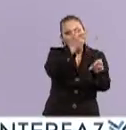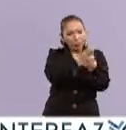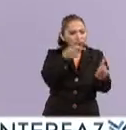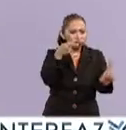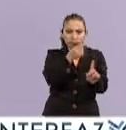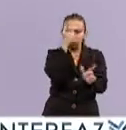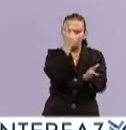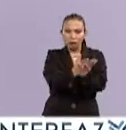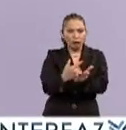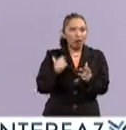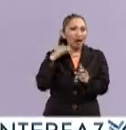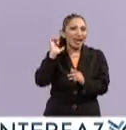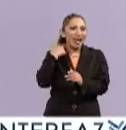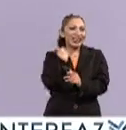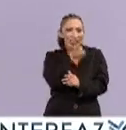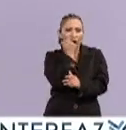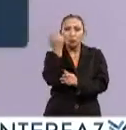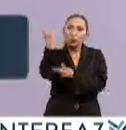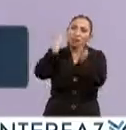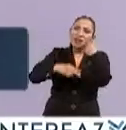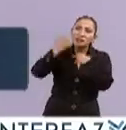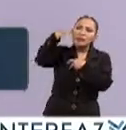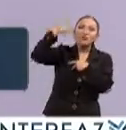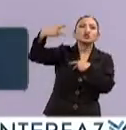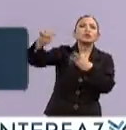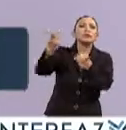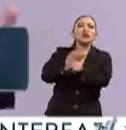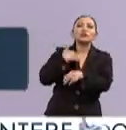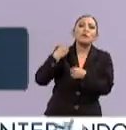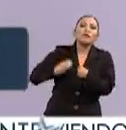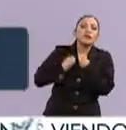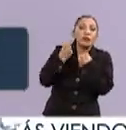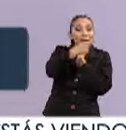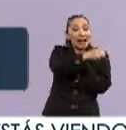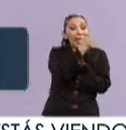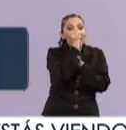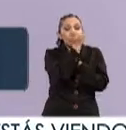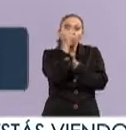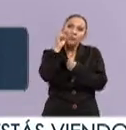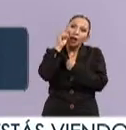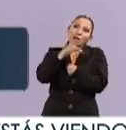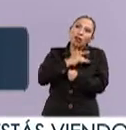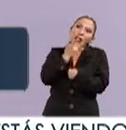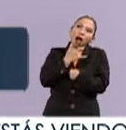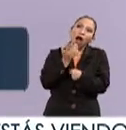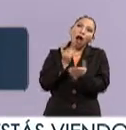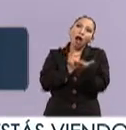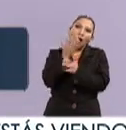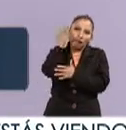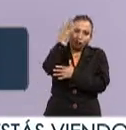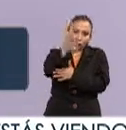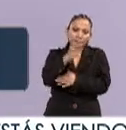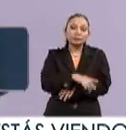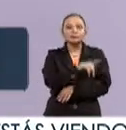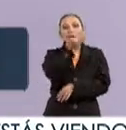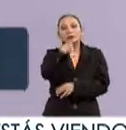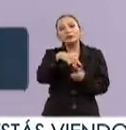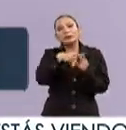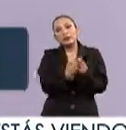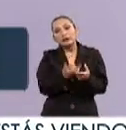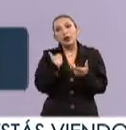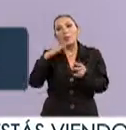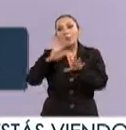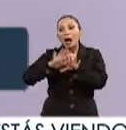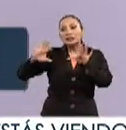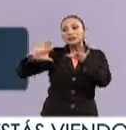invitando exclusivamente a egresados a que compartieran sus experiencias para que los estudiantes pudieran tomar mejores decisiones. Posteriormente comenzamos a tener